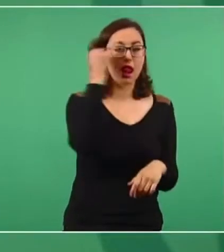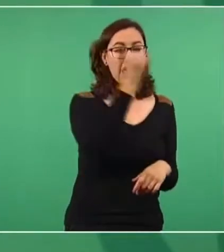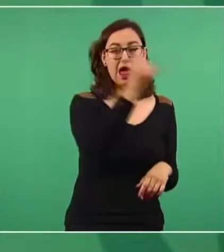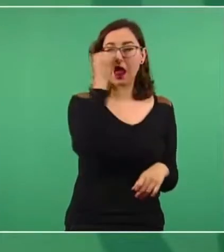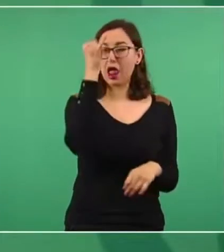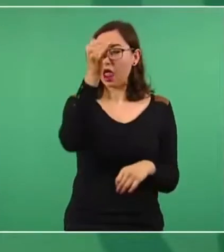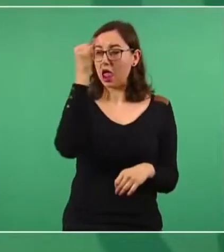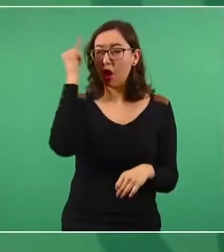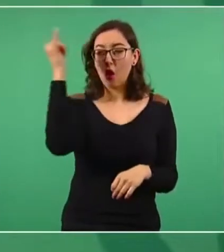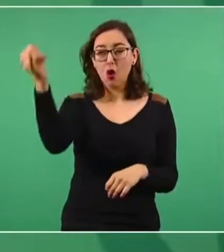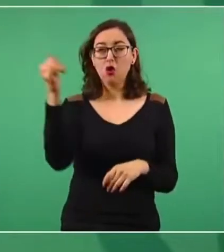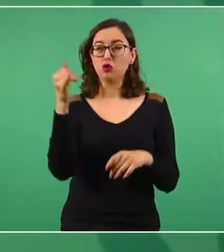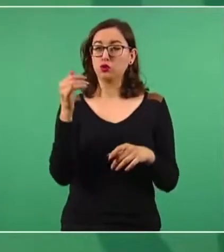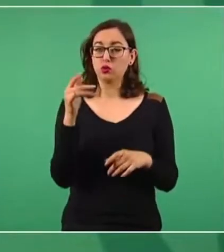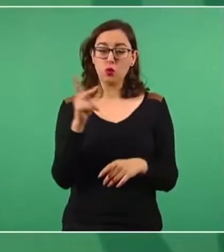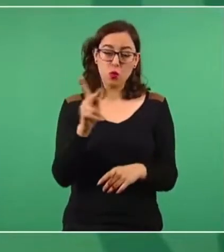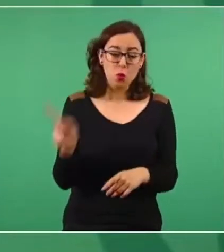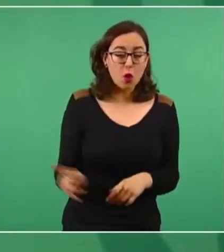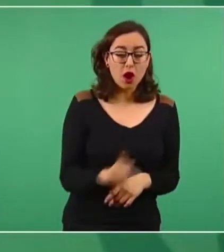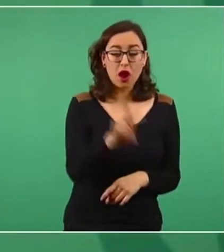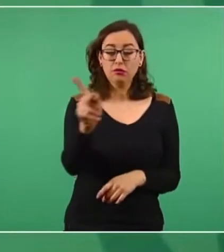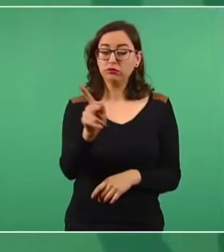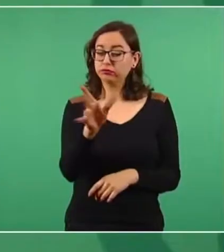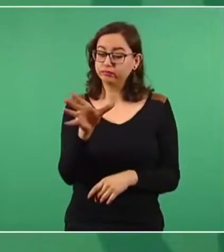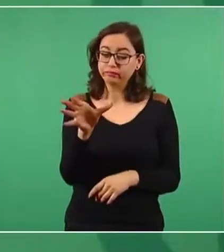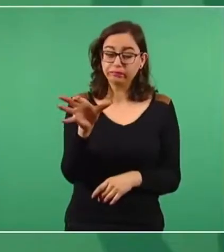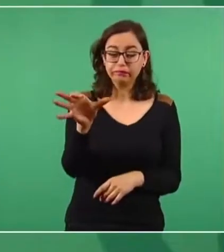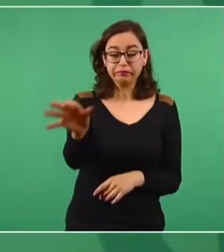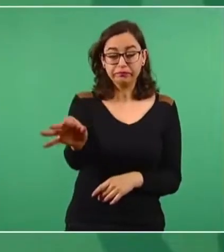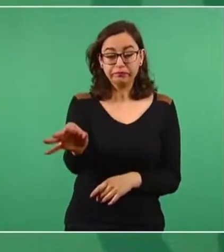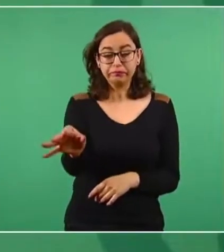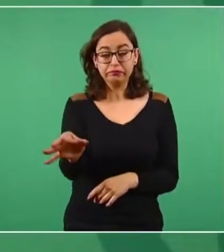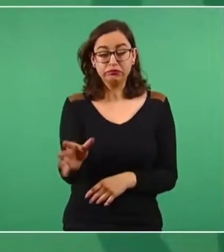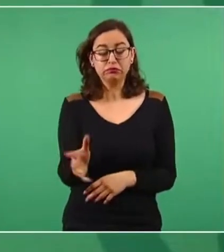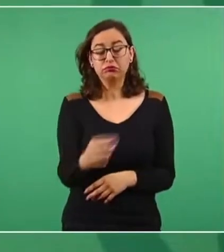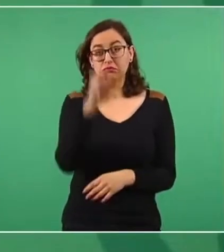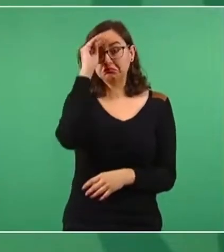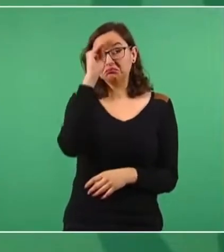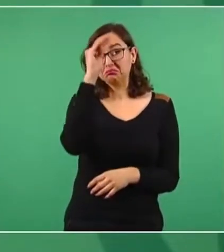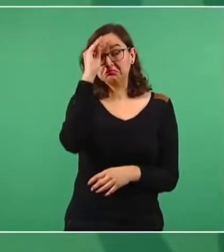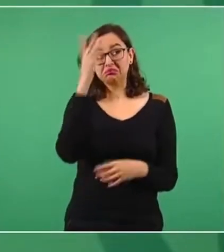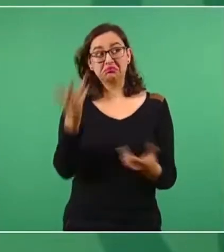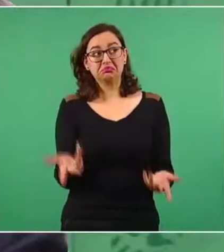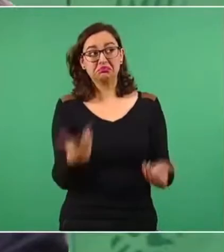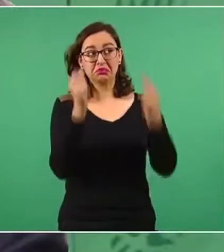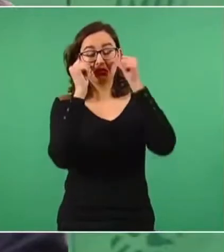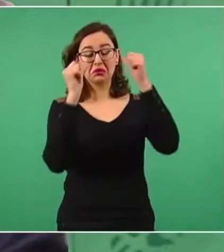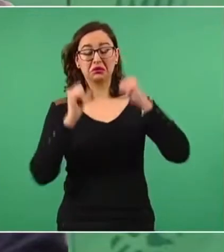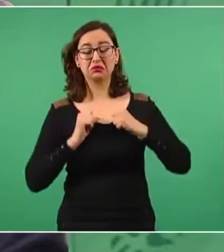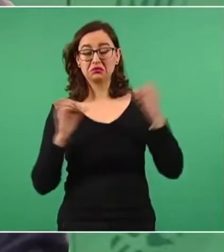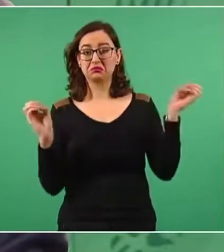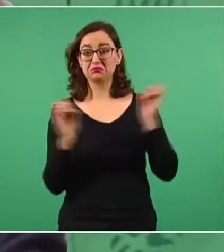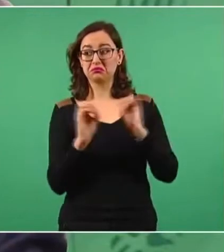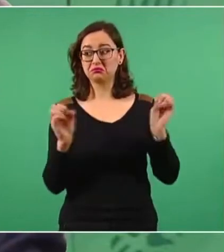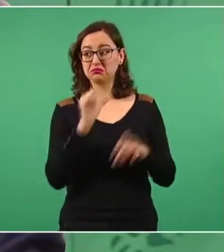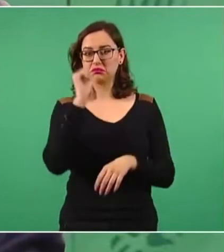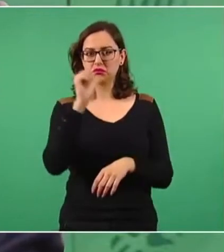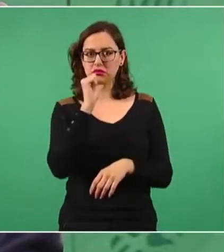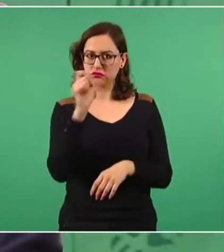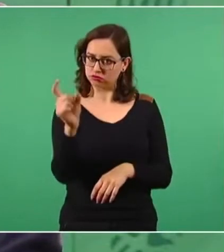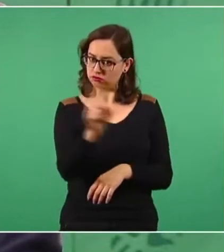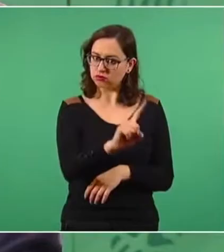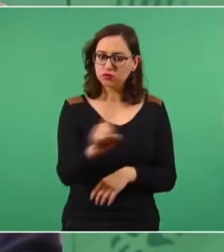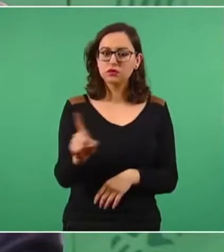piensen que están olvidados, no, no están